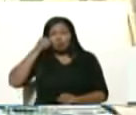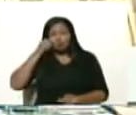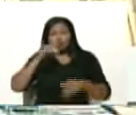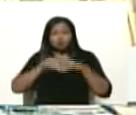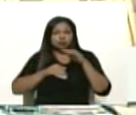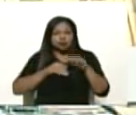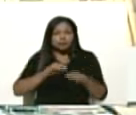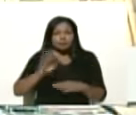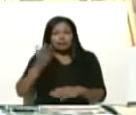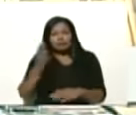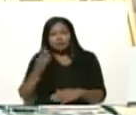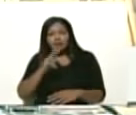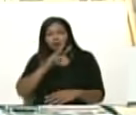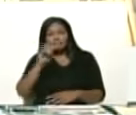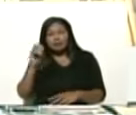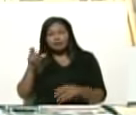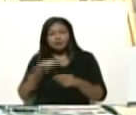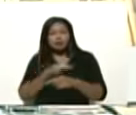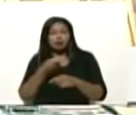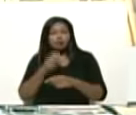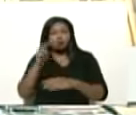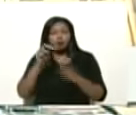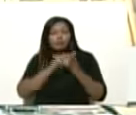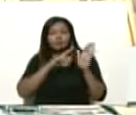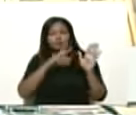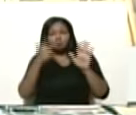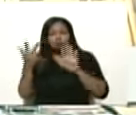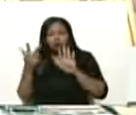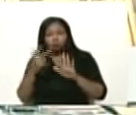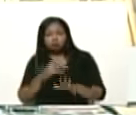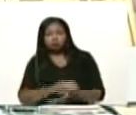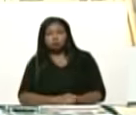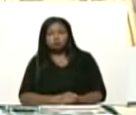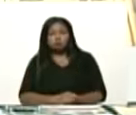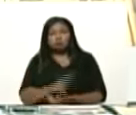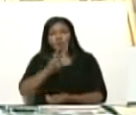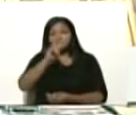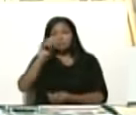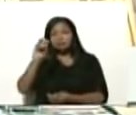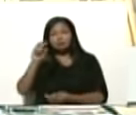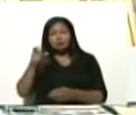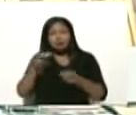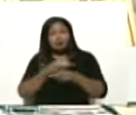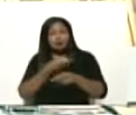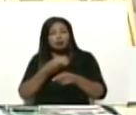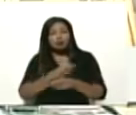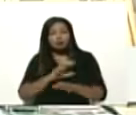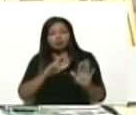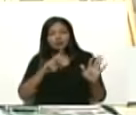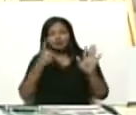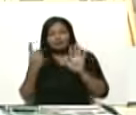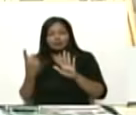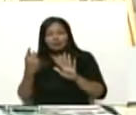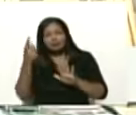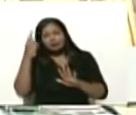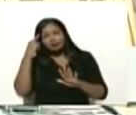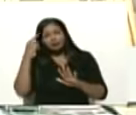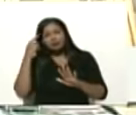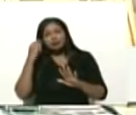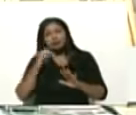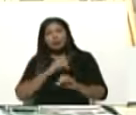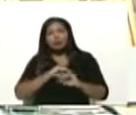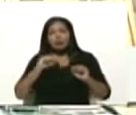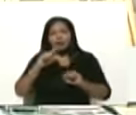parecido el 20 de agosto de 2018. 20 de agosto. Apenas a 16 días del bombazo que